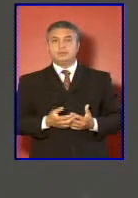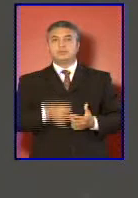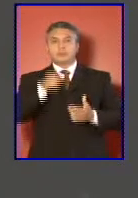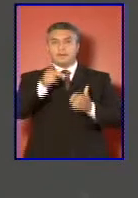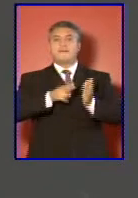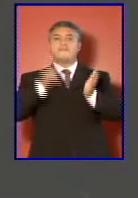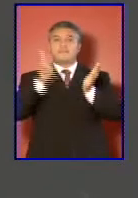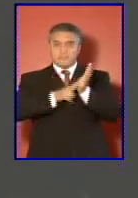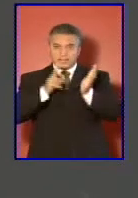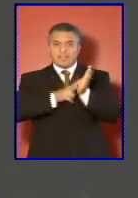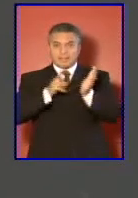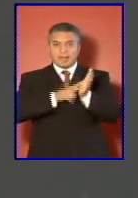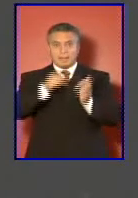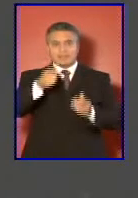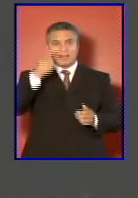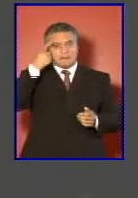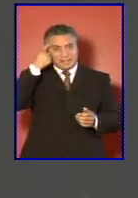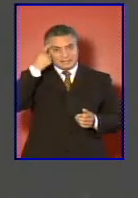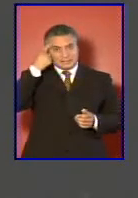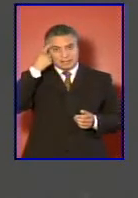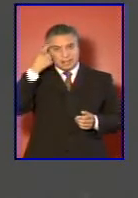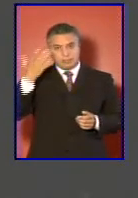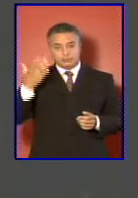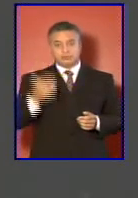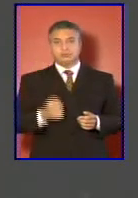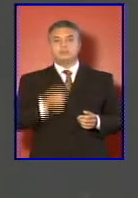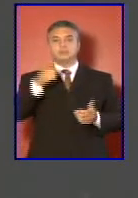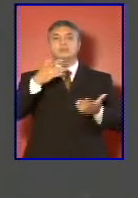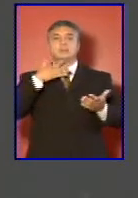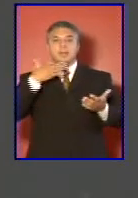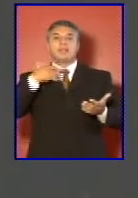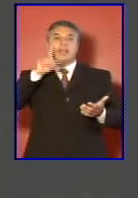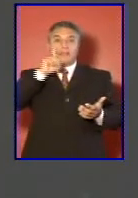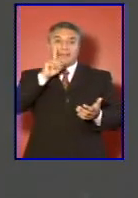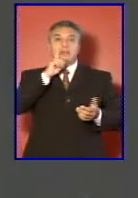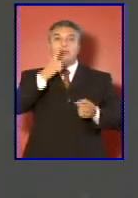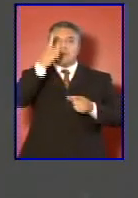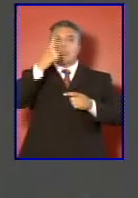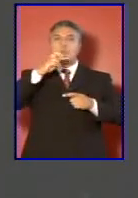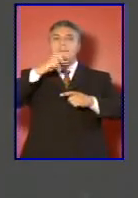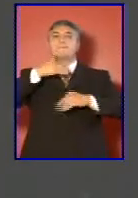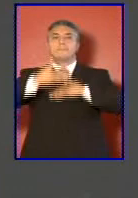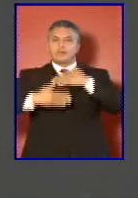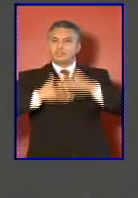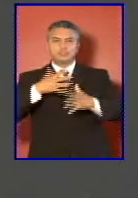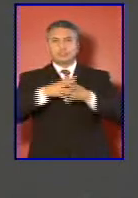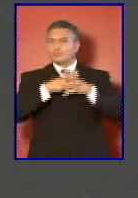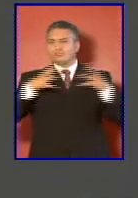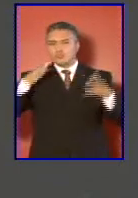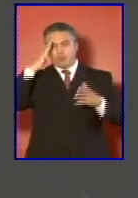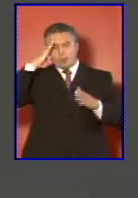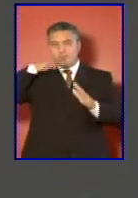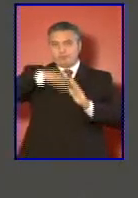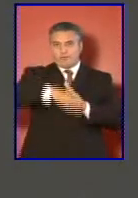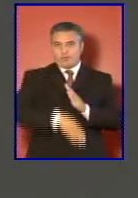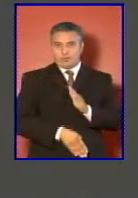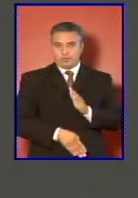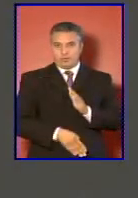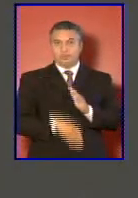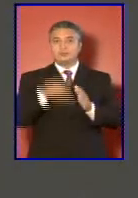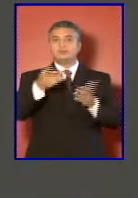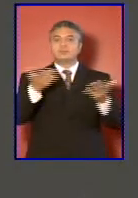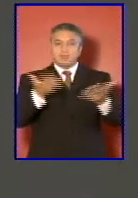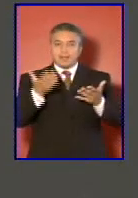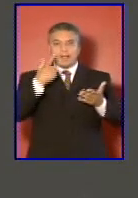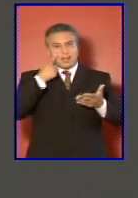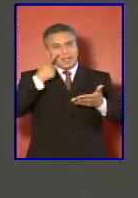verdaderamente pensamos que estamos en un proceso muy profundo que